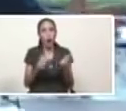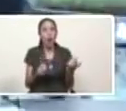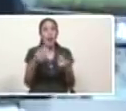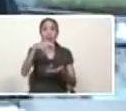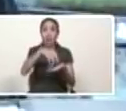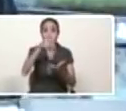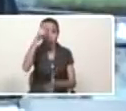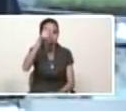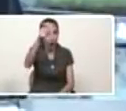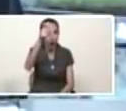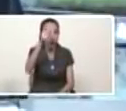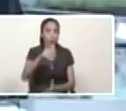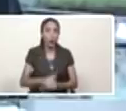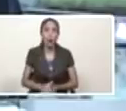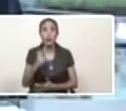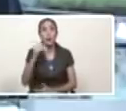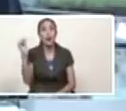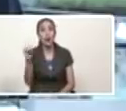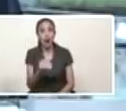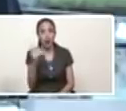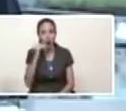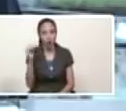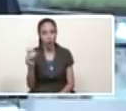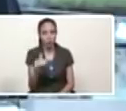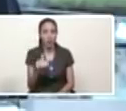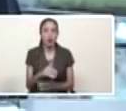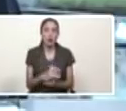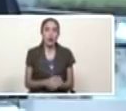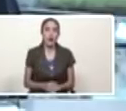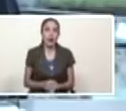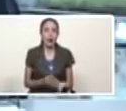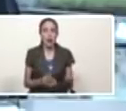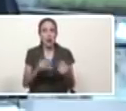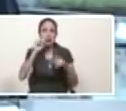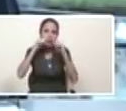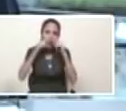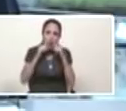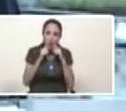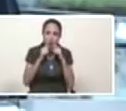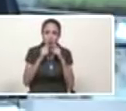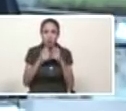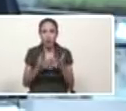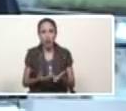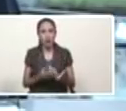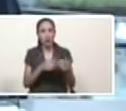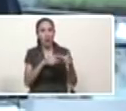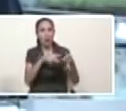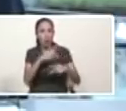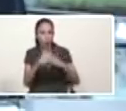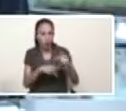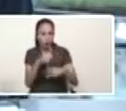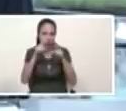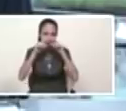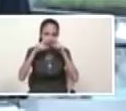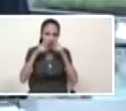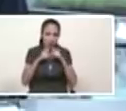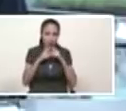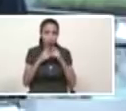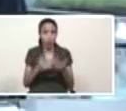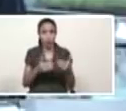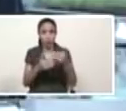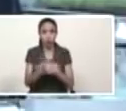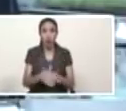Guarico y del sur de Aragua esta colección de cebolla toda la cosecha de cebolla dura